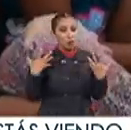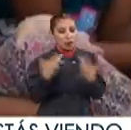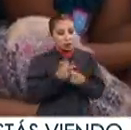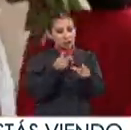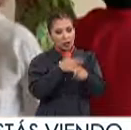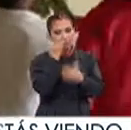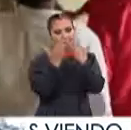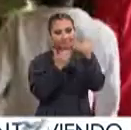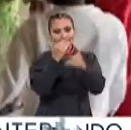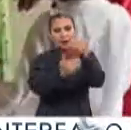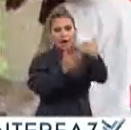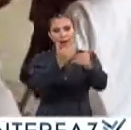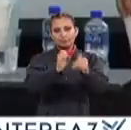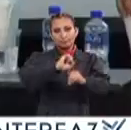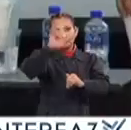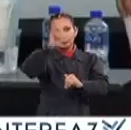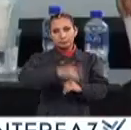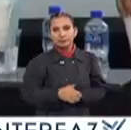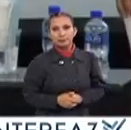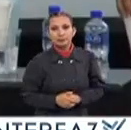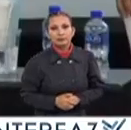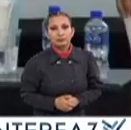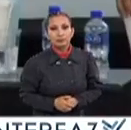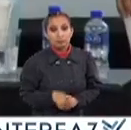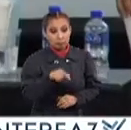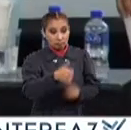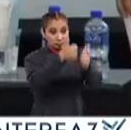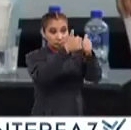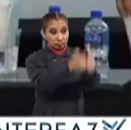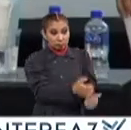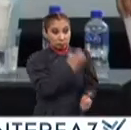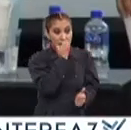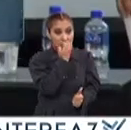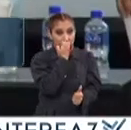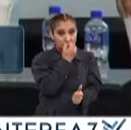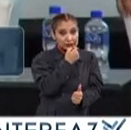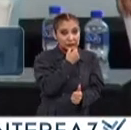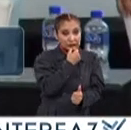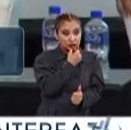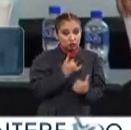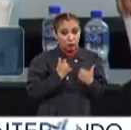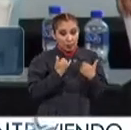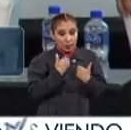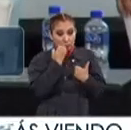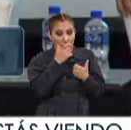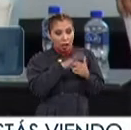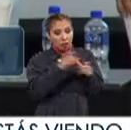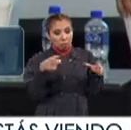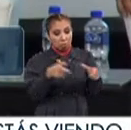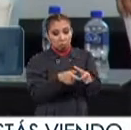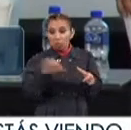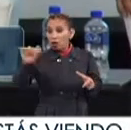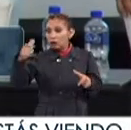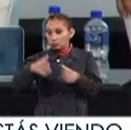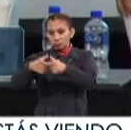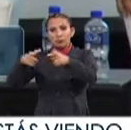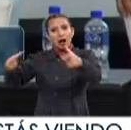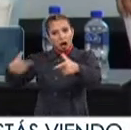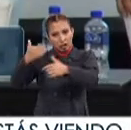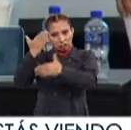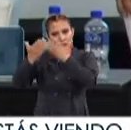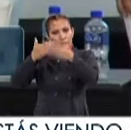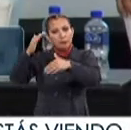Continúen con sus estudios La permanencia de niños y jóvenes indígenas En las escuelas Es menor que el del resto de la población